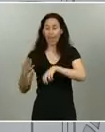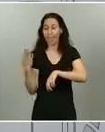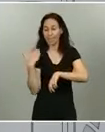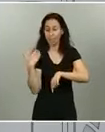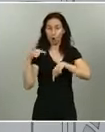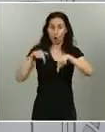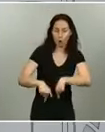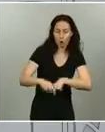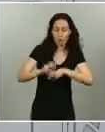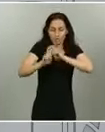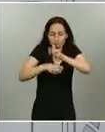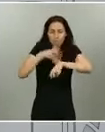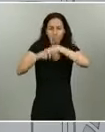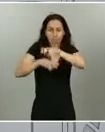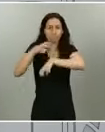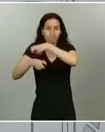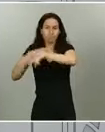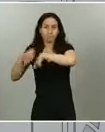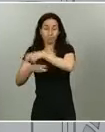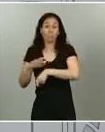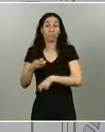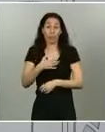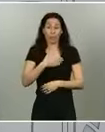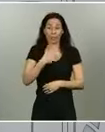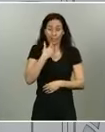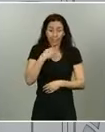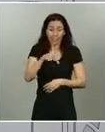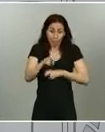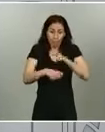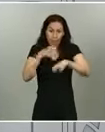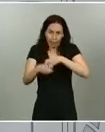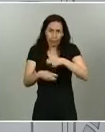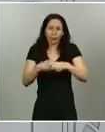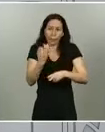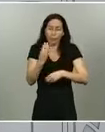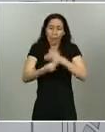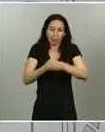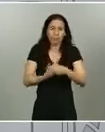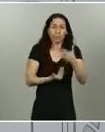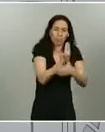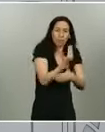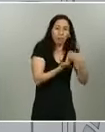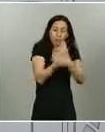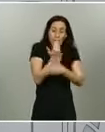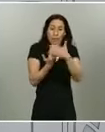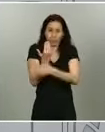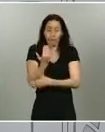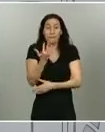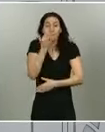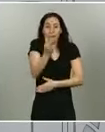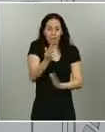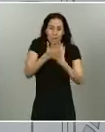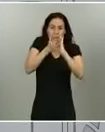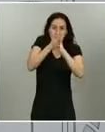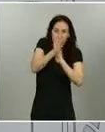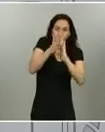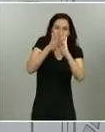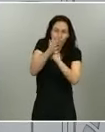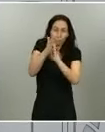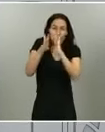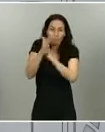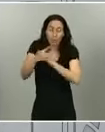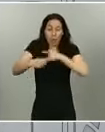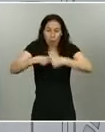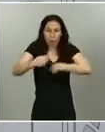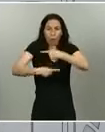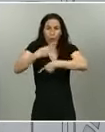Pero, dado que tendríamos que ir haciendo esas modificaciones día a día y que habría que ir explicando día a día repetidamente lo mismo, hemos creído que era